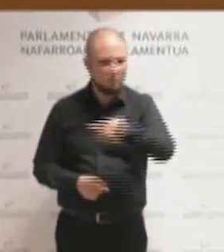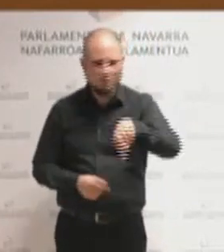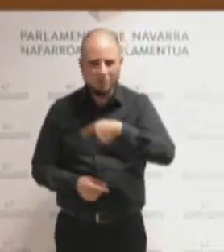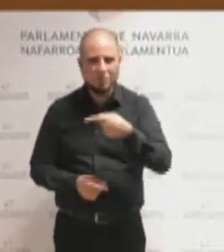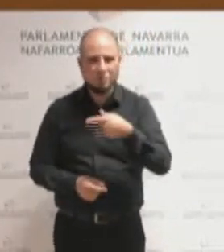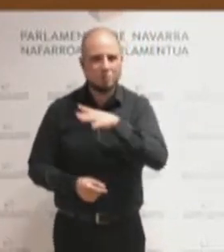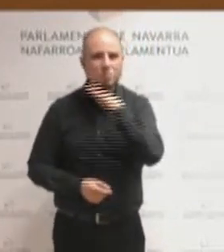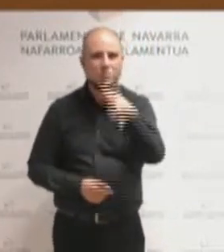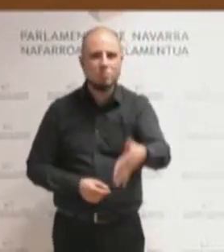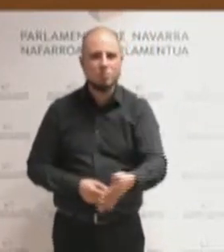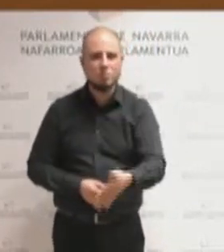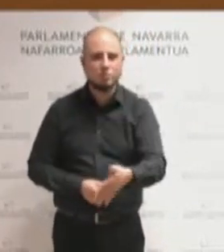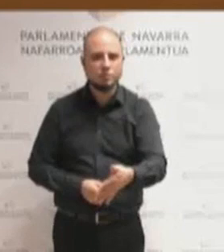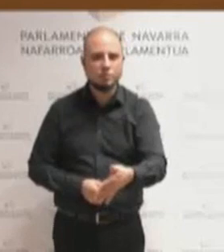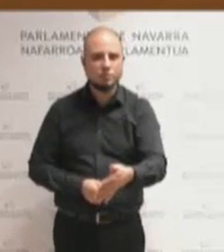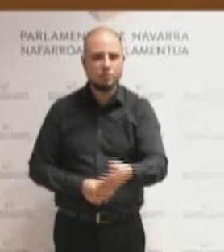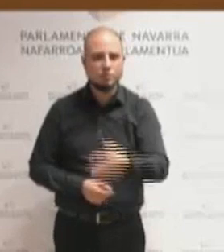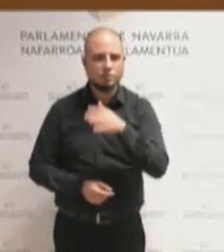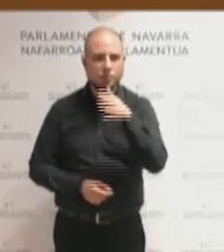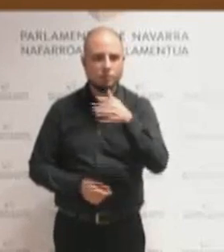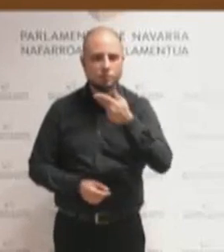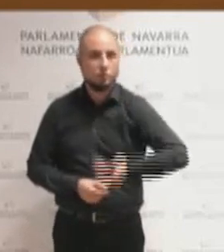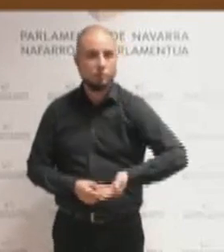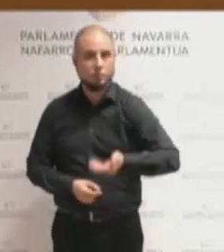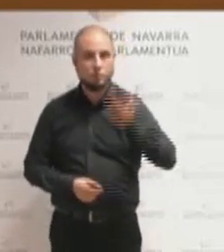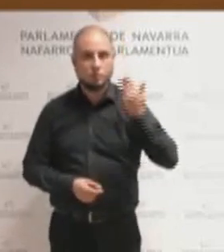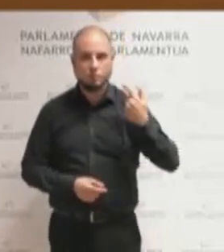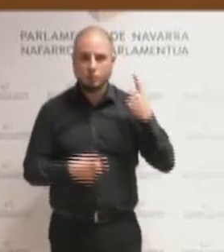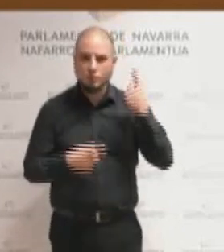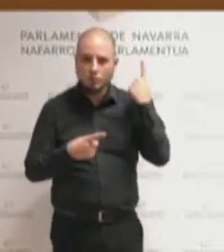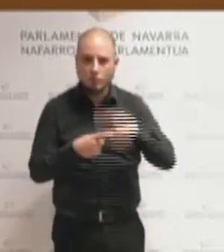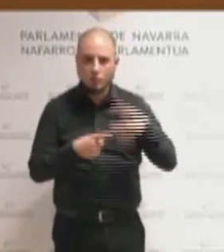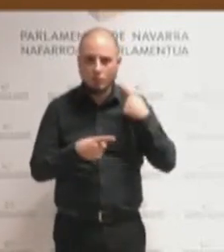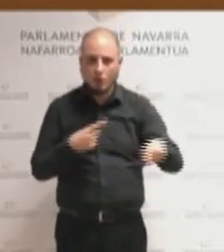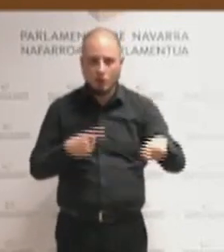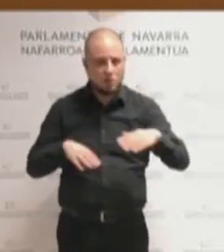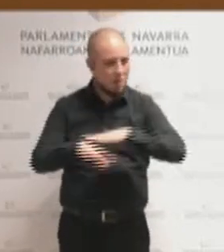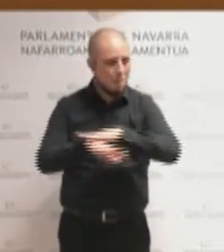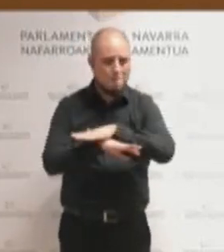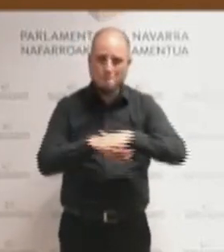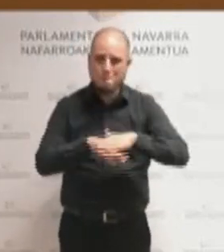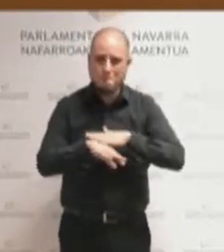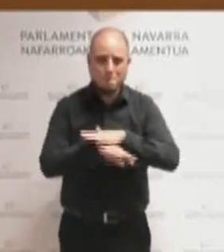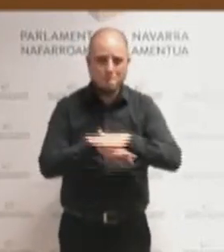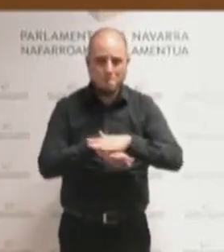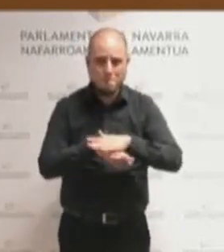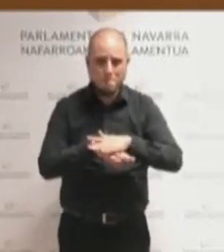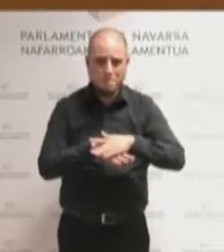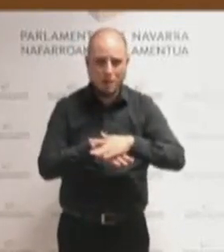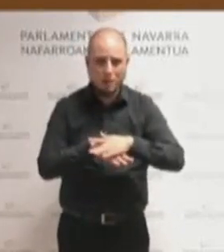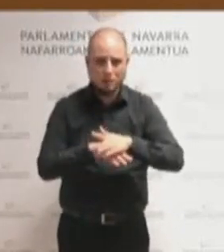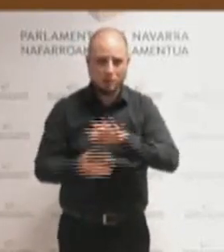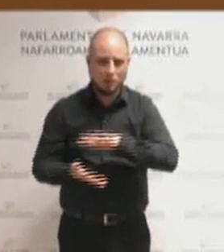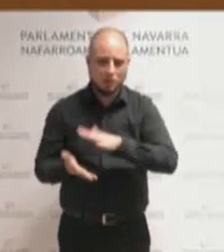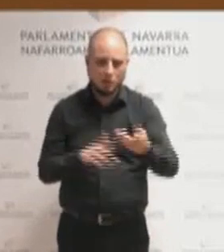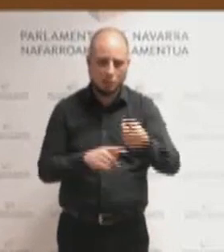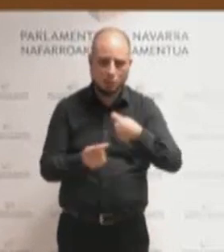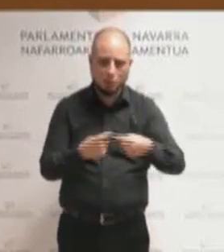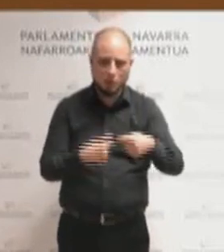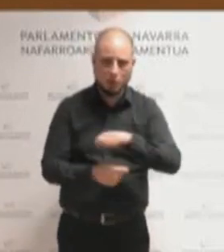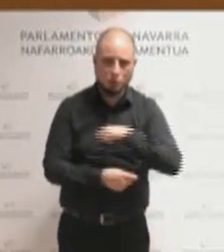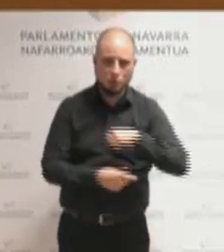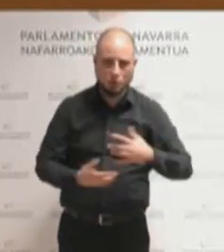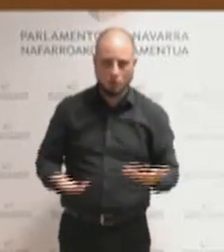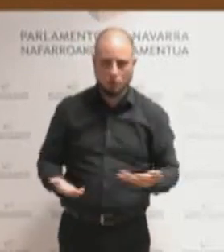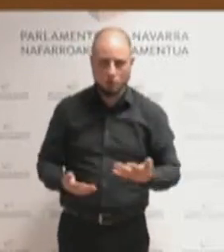tengo que decir que esta es la consecuencia de mercantilizar bienes de primera necesidad, como es el caso de la electricidad, que